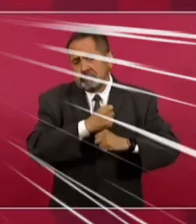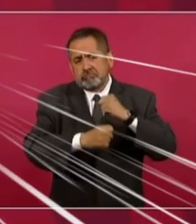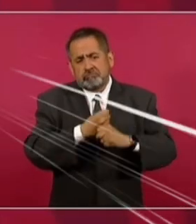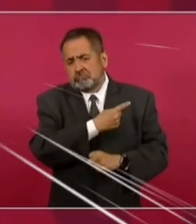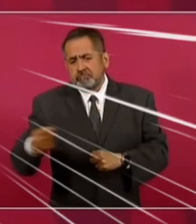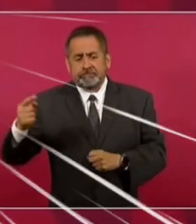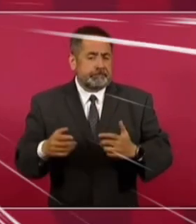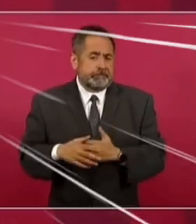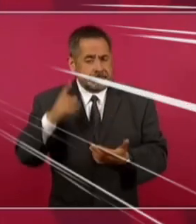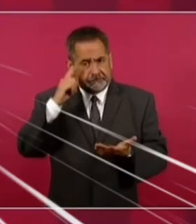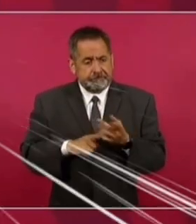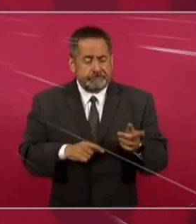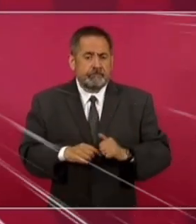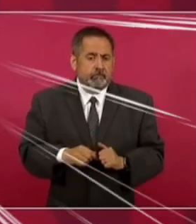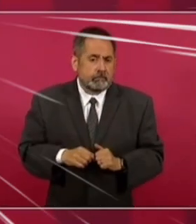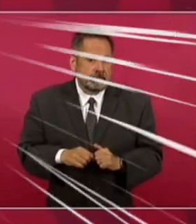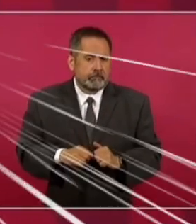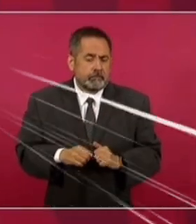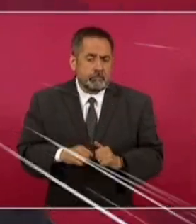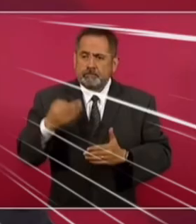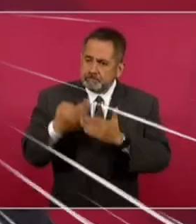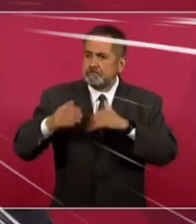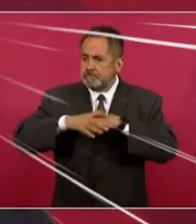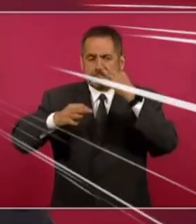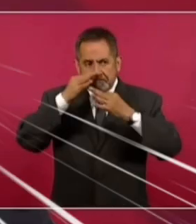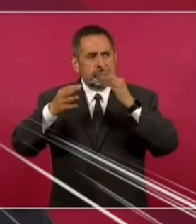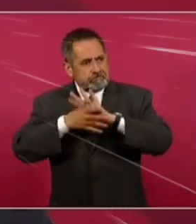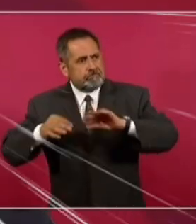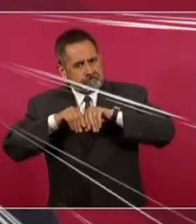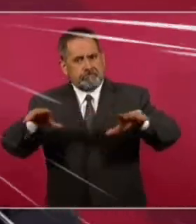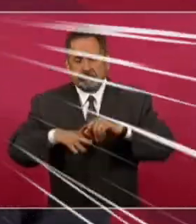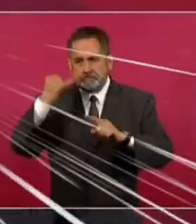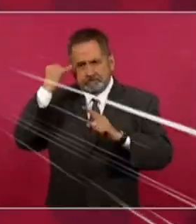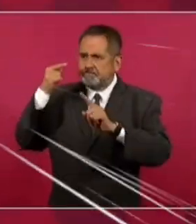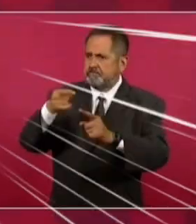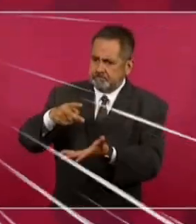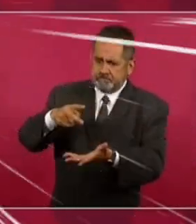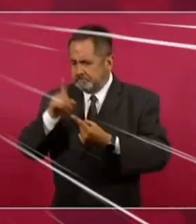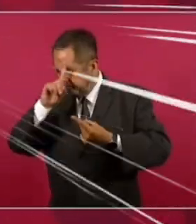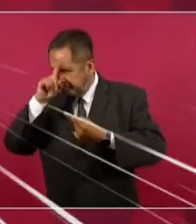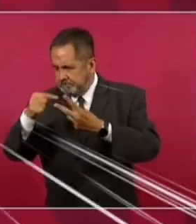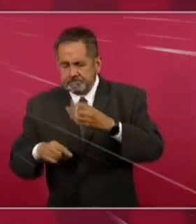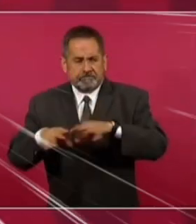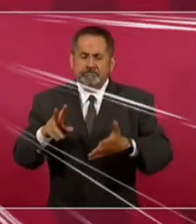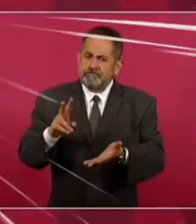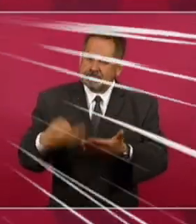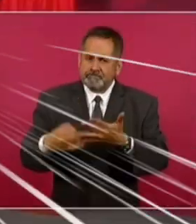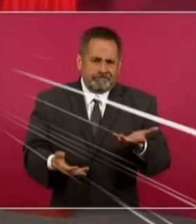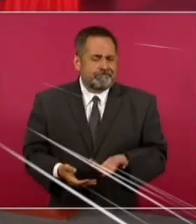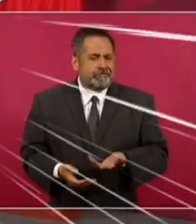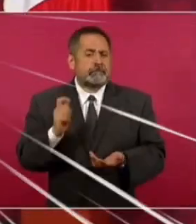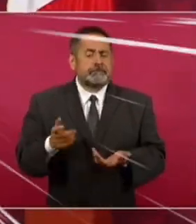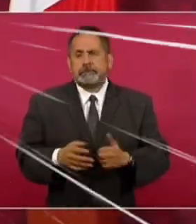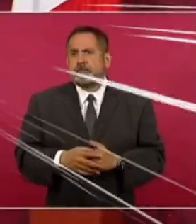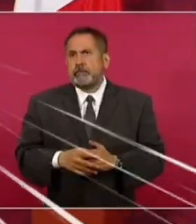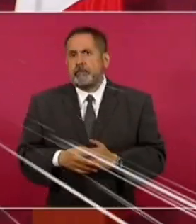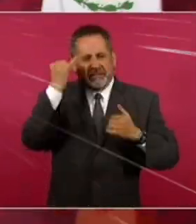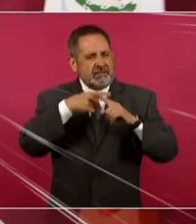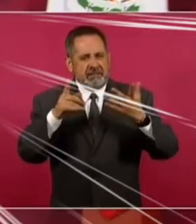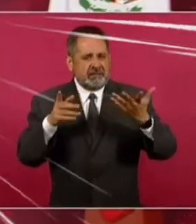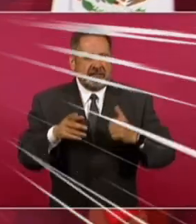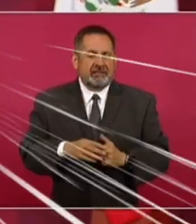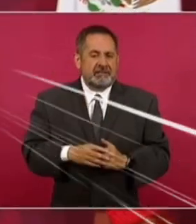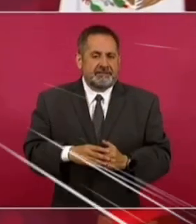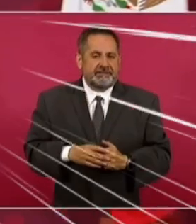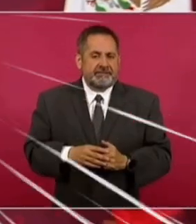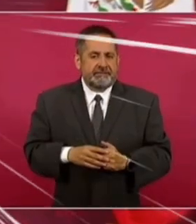se dejaron de promover principios, valores. Se quiso eclipsar